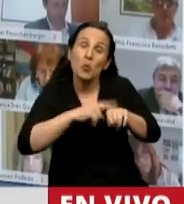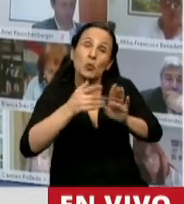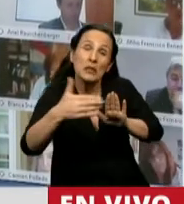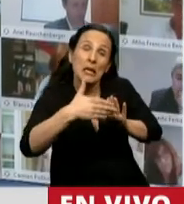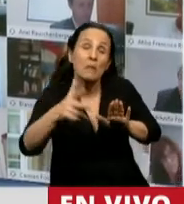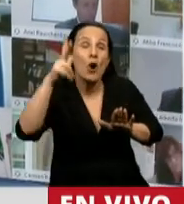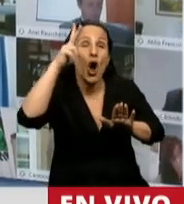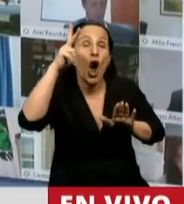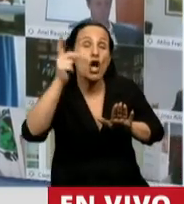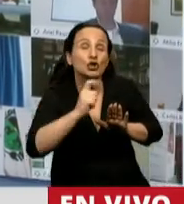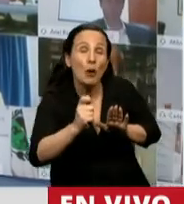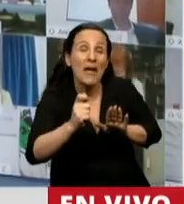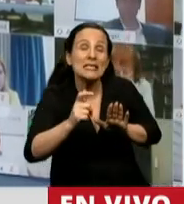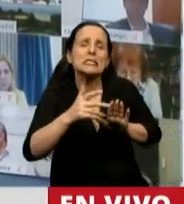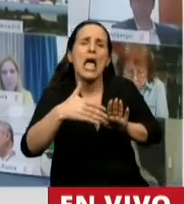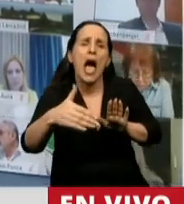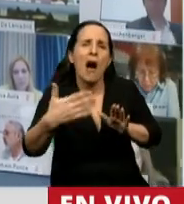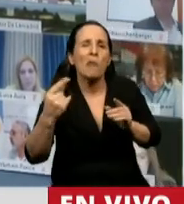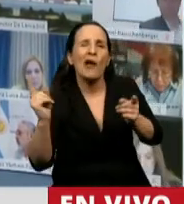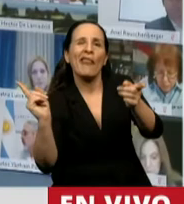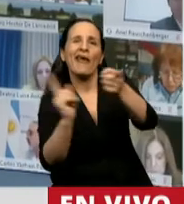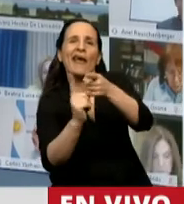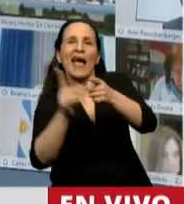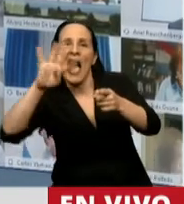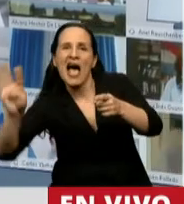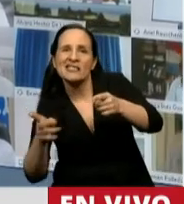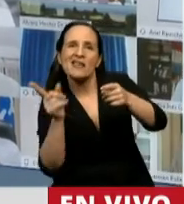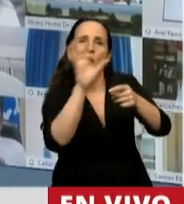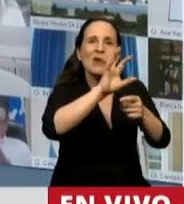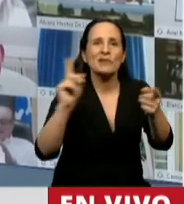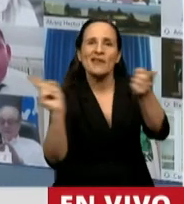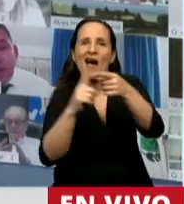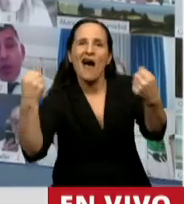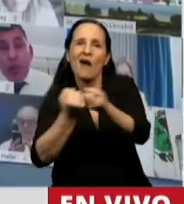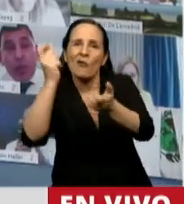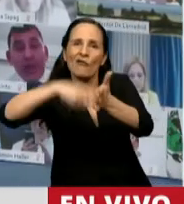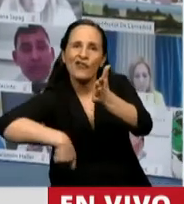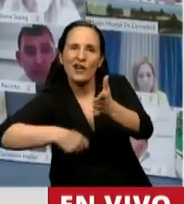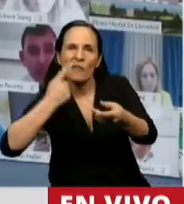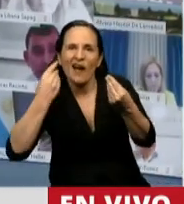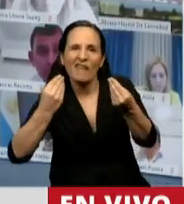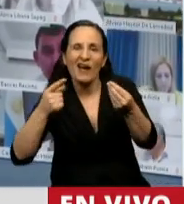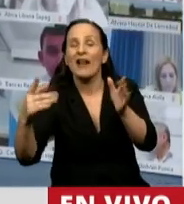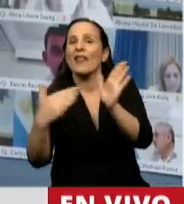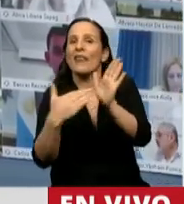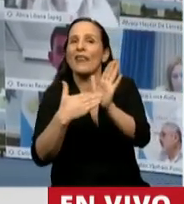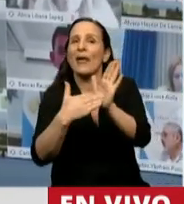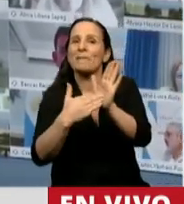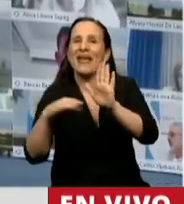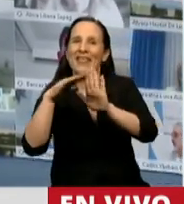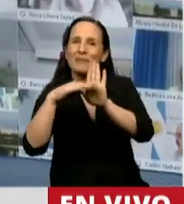de 8 meses puedan acordar con el ANSES firmando convenios de acuerdo a las disposiciones que están